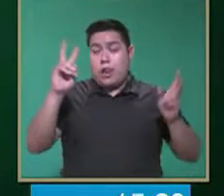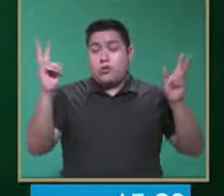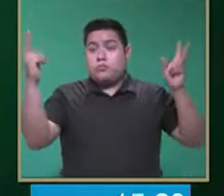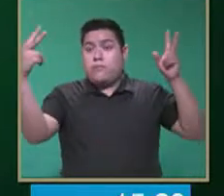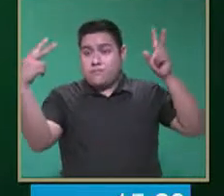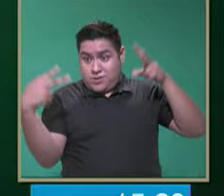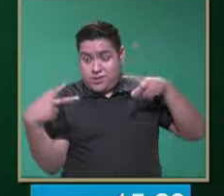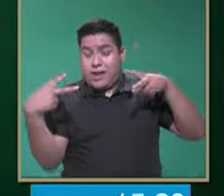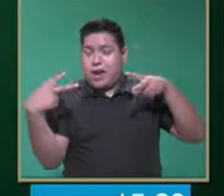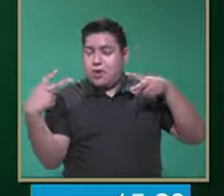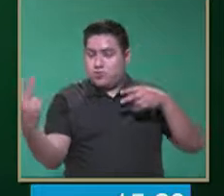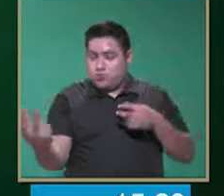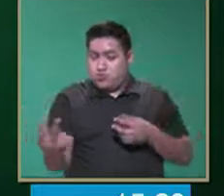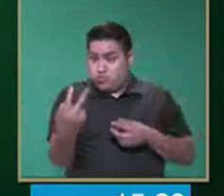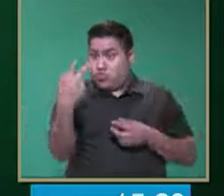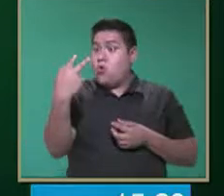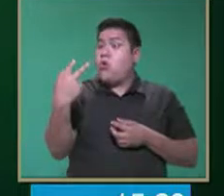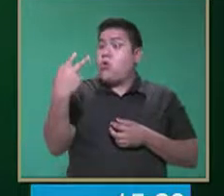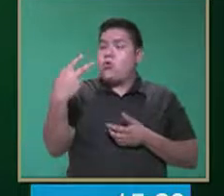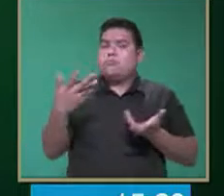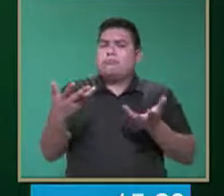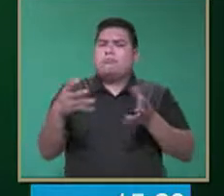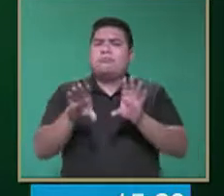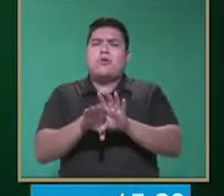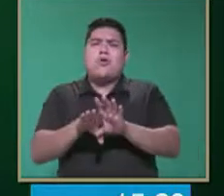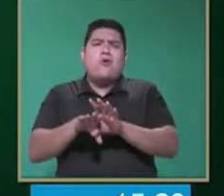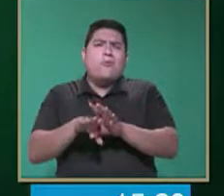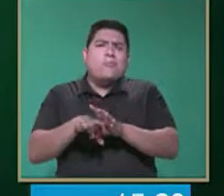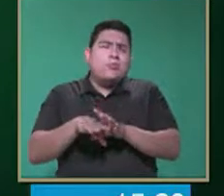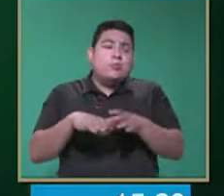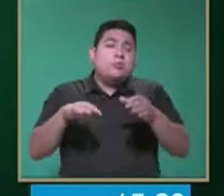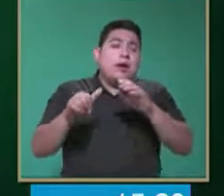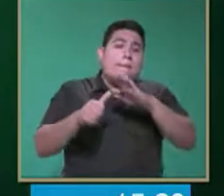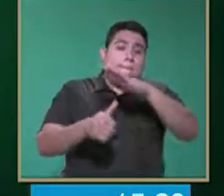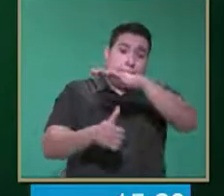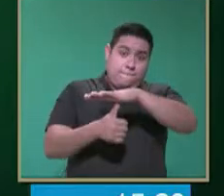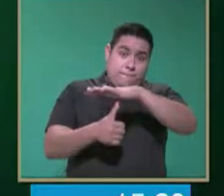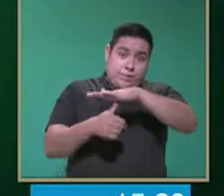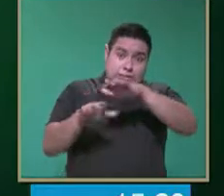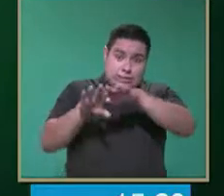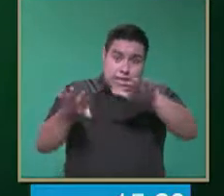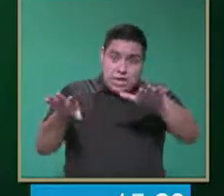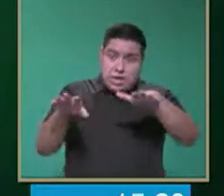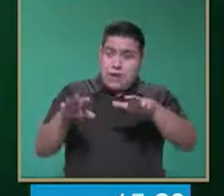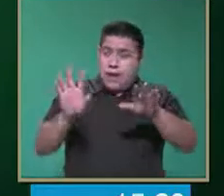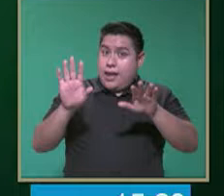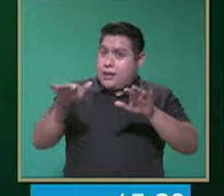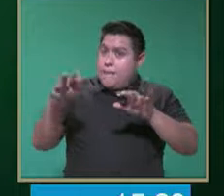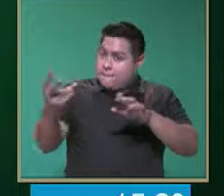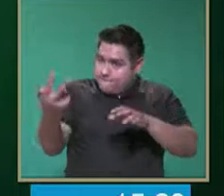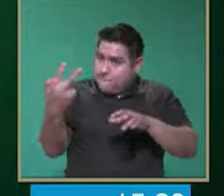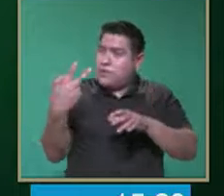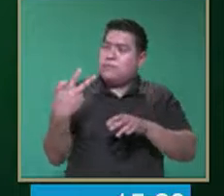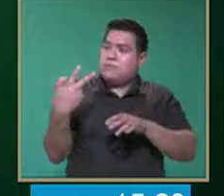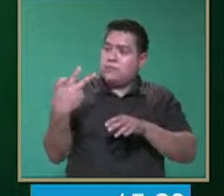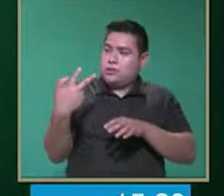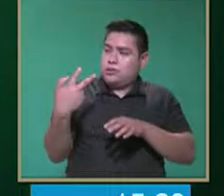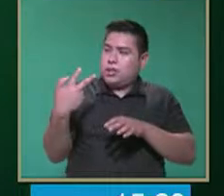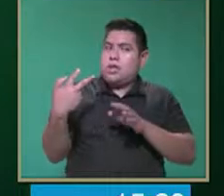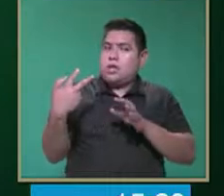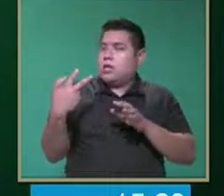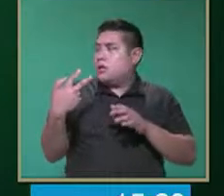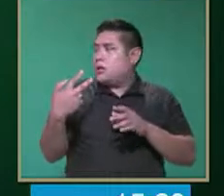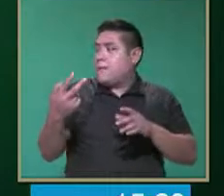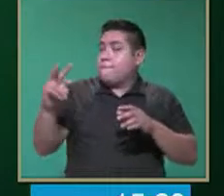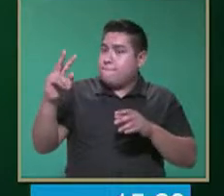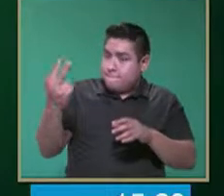ojos. ¿Cómo lo podemos trabajar? Si estamos en una mesa, podemos decirle, mírame y le hacemos la seña